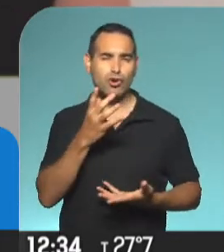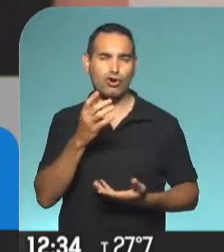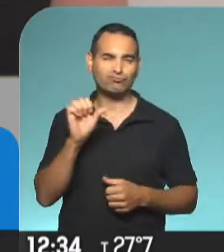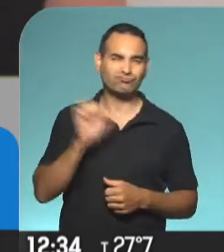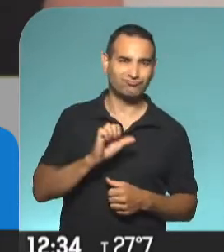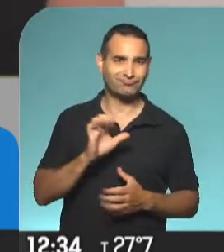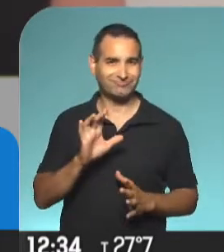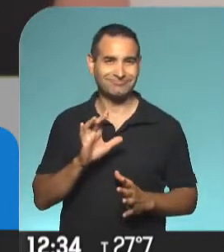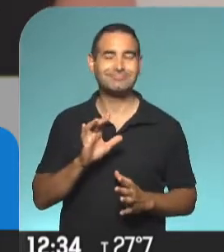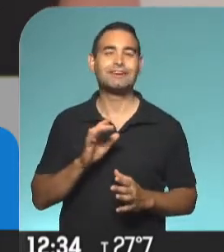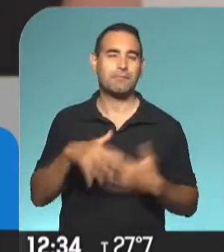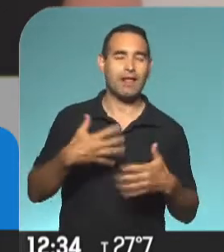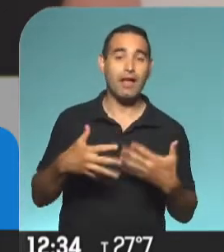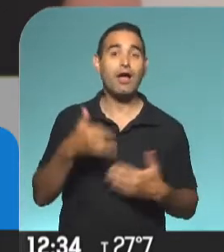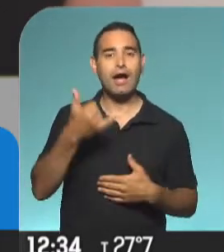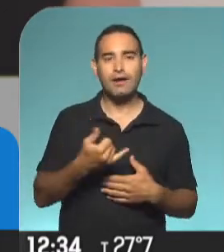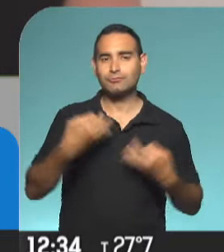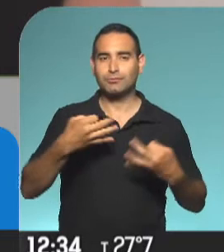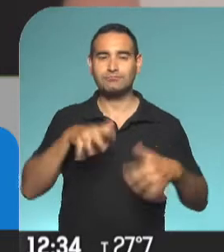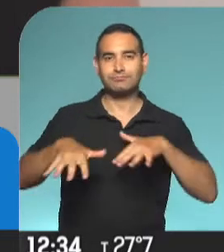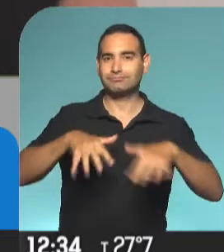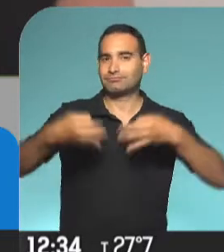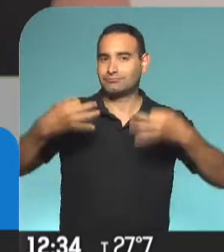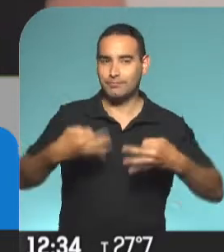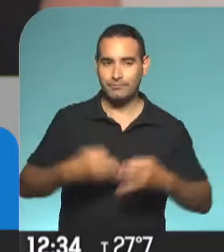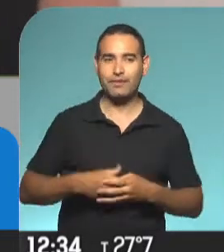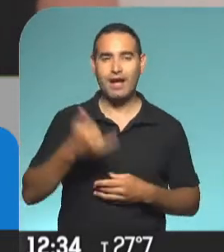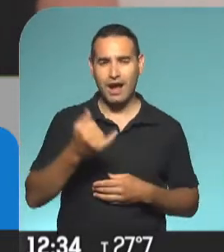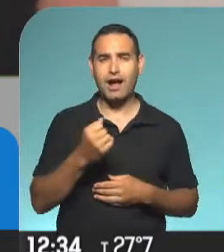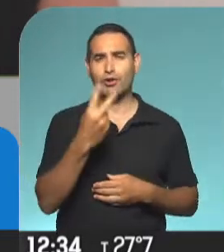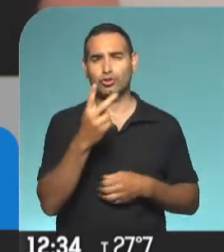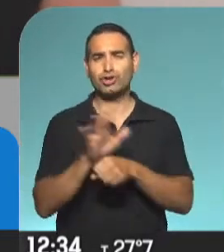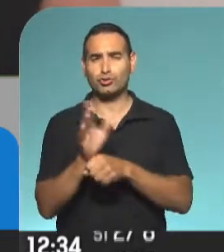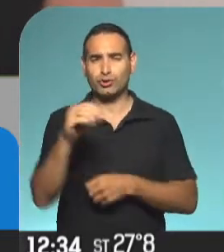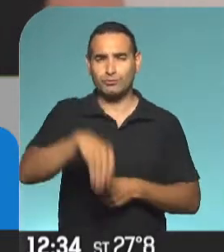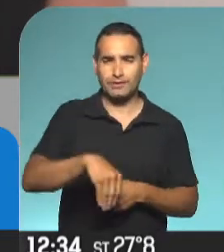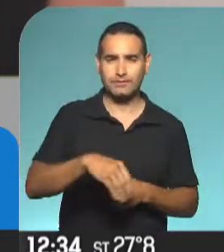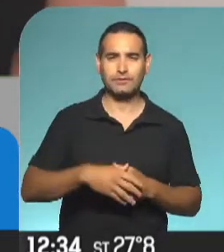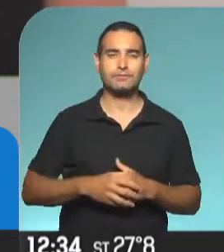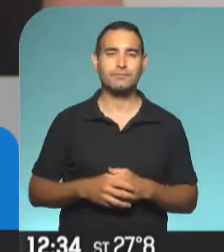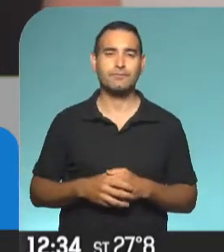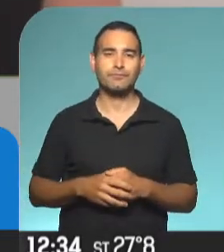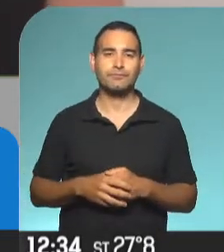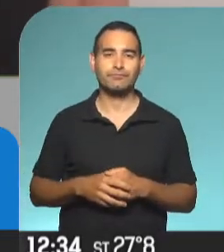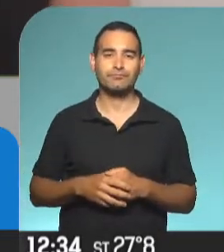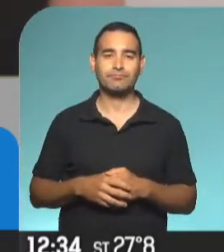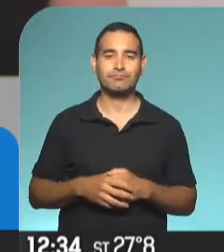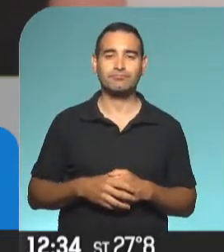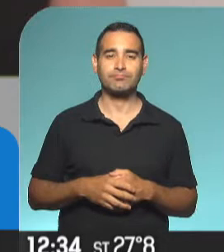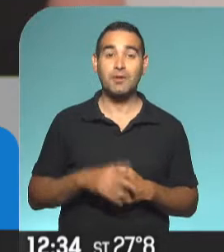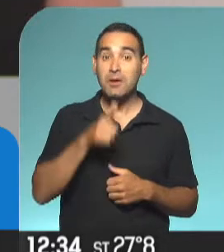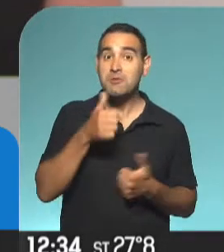que tiene realmente mucho ritmo, tiene a Ricardo Cerone y a Daniela Palt también en el elenco y tiene, bueno, buenas perspectivas.